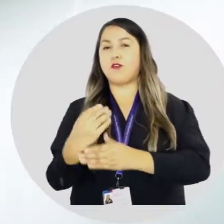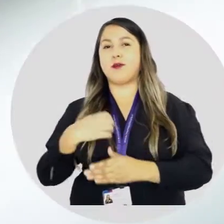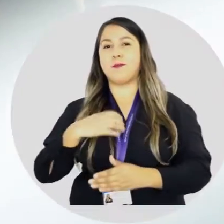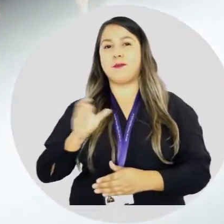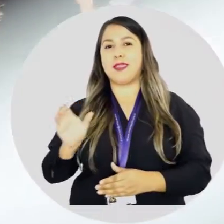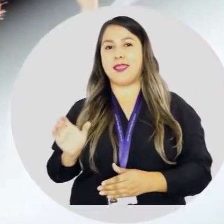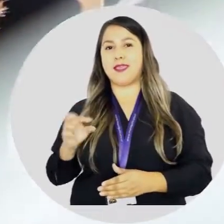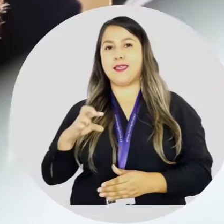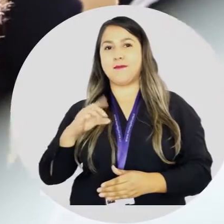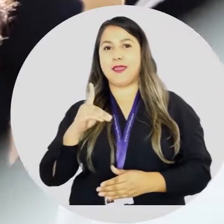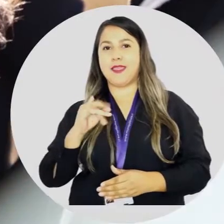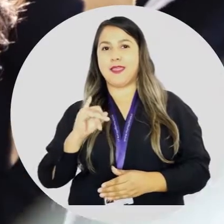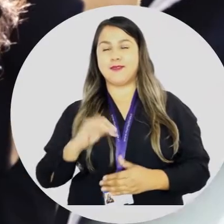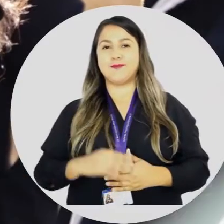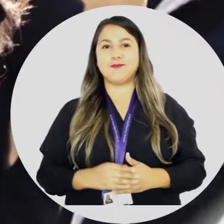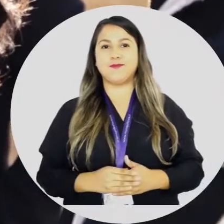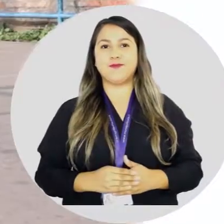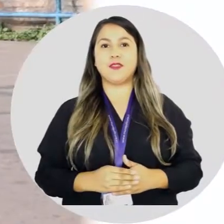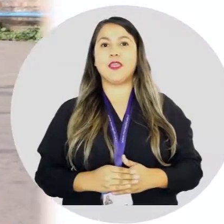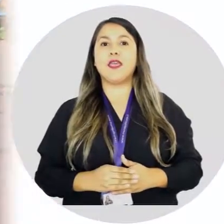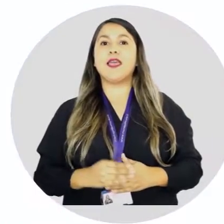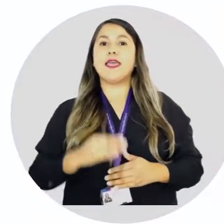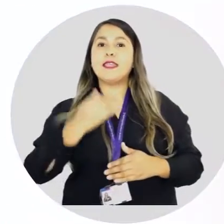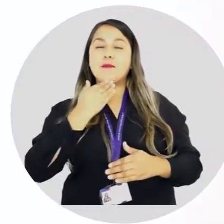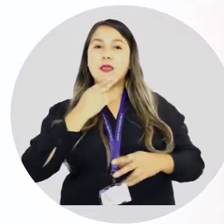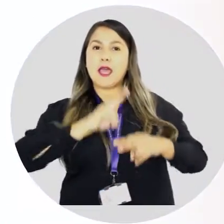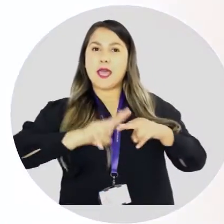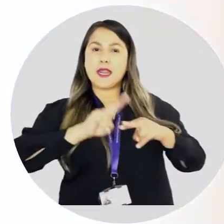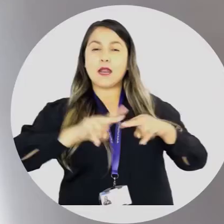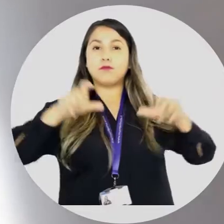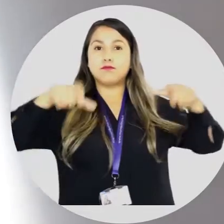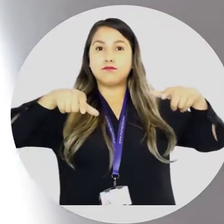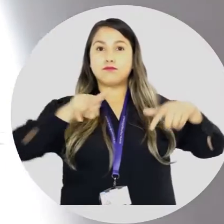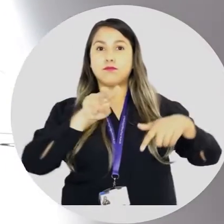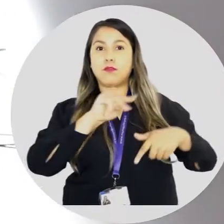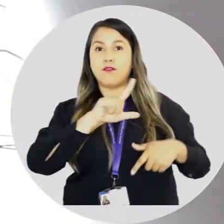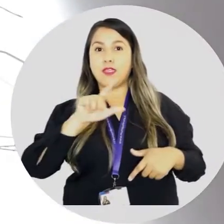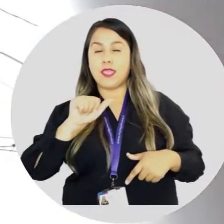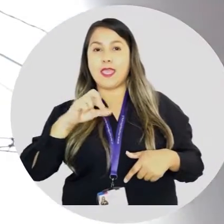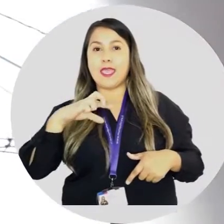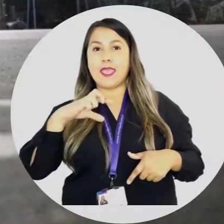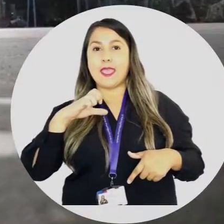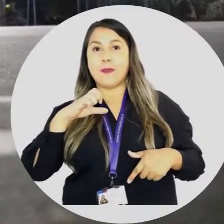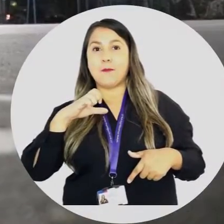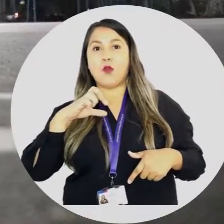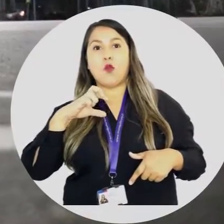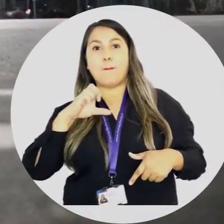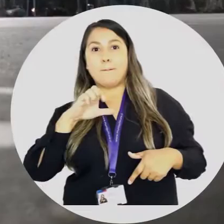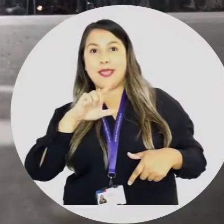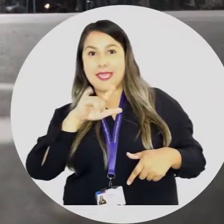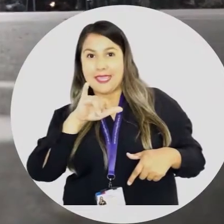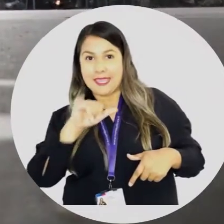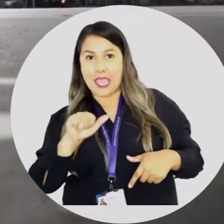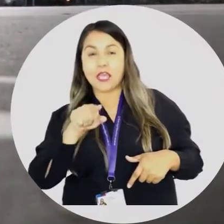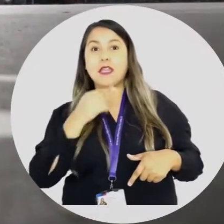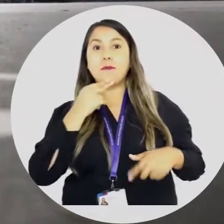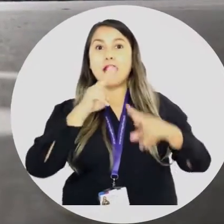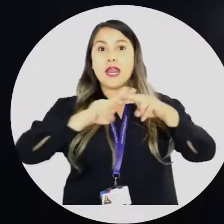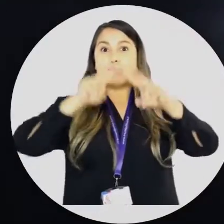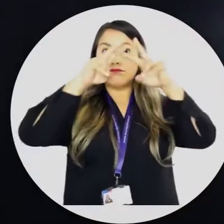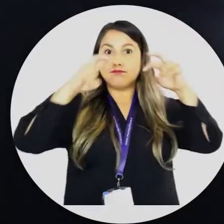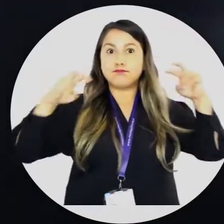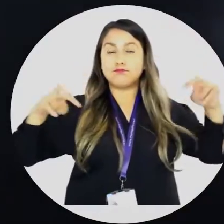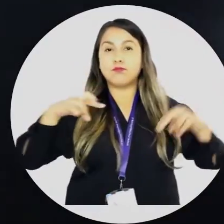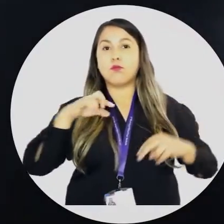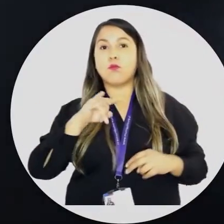Cuartel PDI. Remodelamos la multicancha de Villa Epopeya, reparamos el sistema eléctrico de la